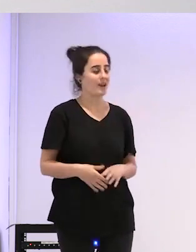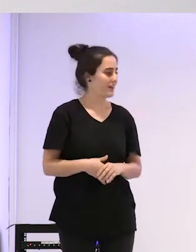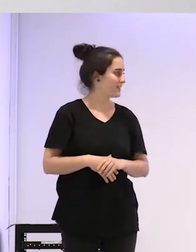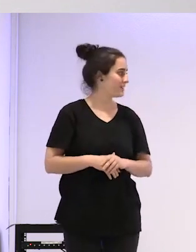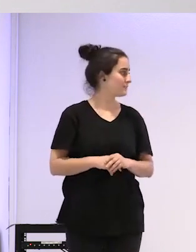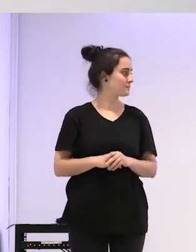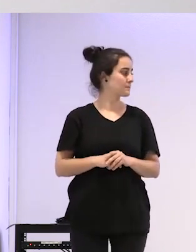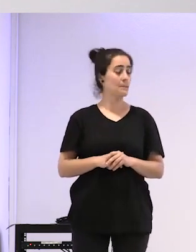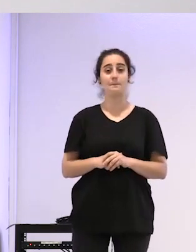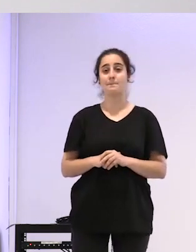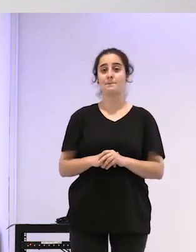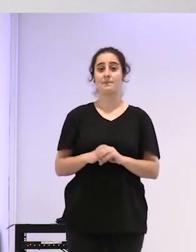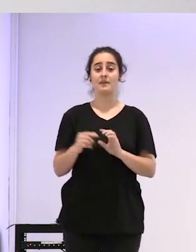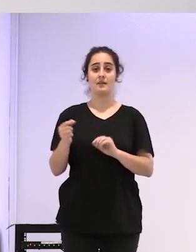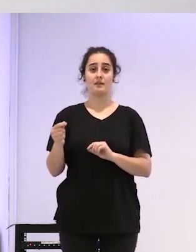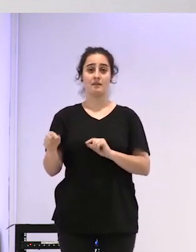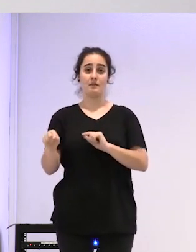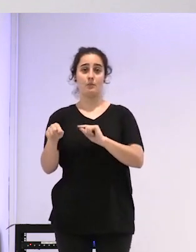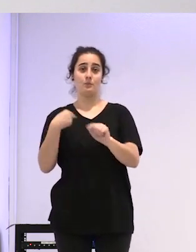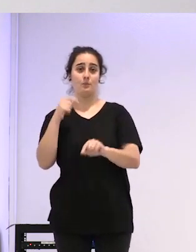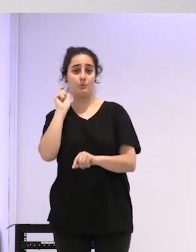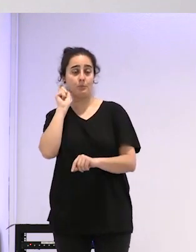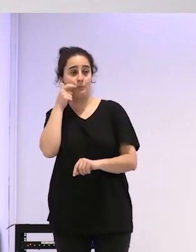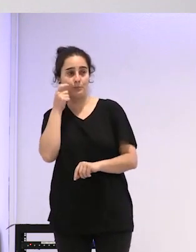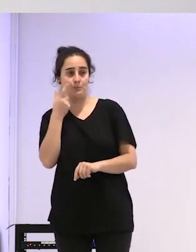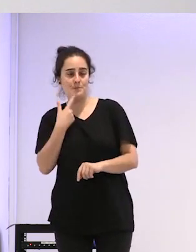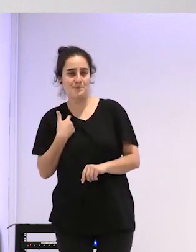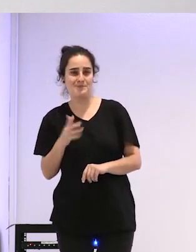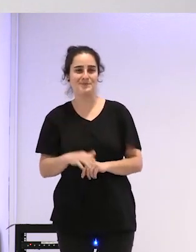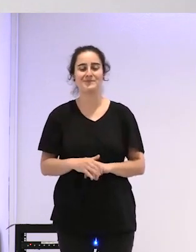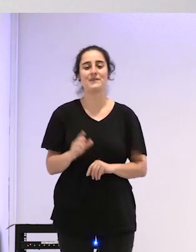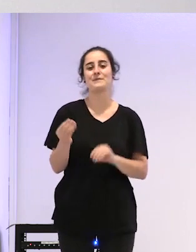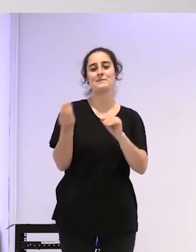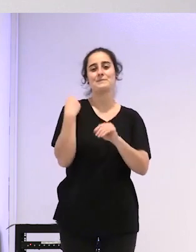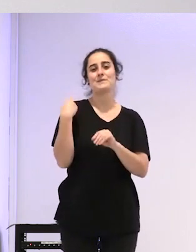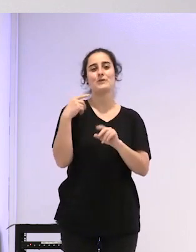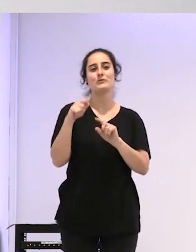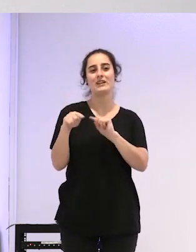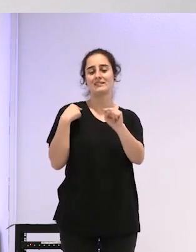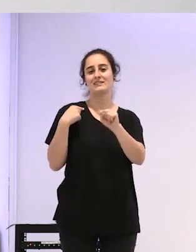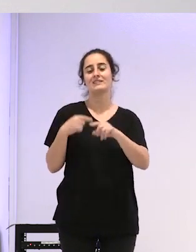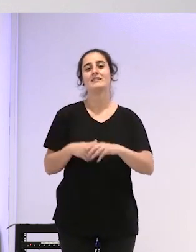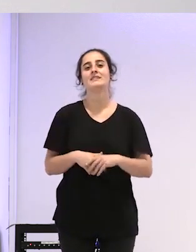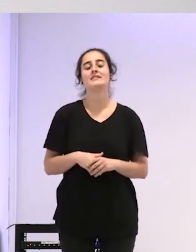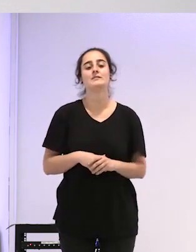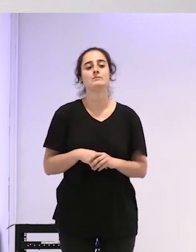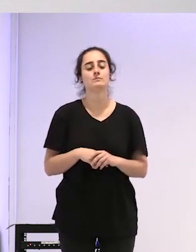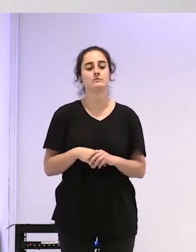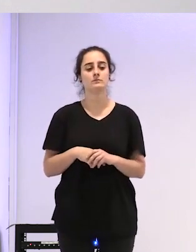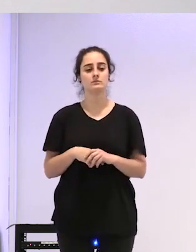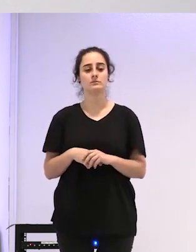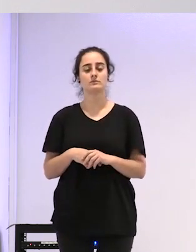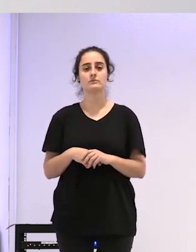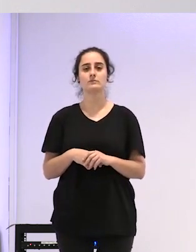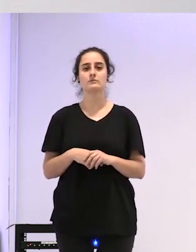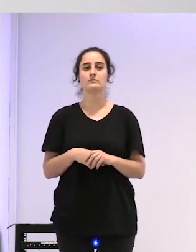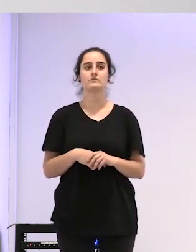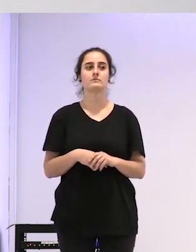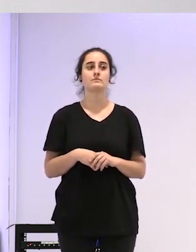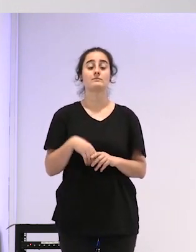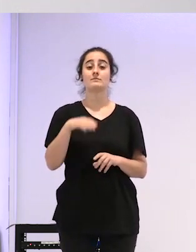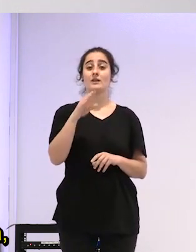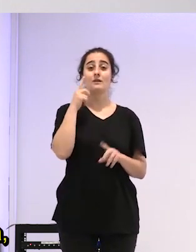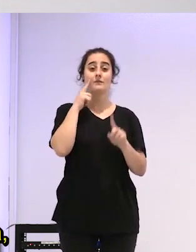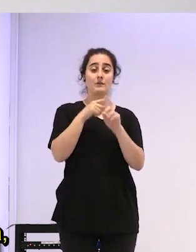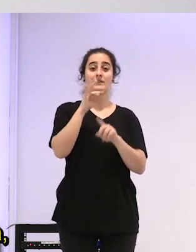me viene me dicen por el pinganillo no pregunta alguien si para que tránsito pudiese echar a andar y